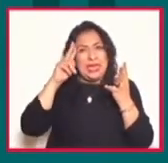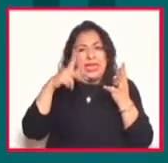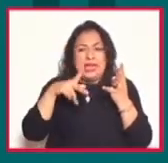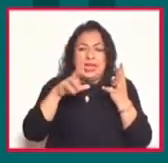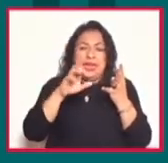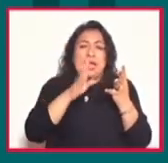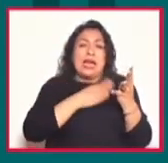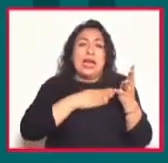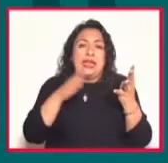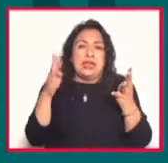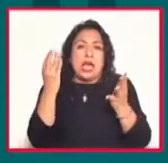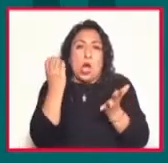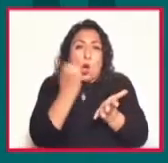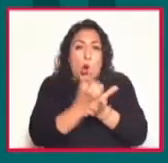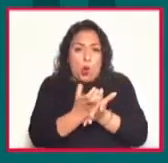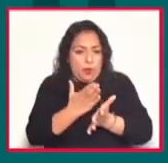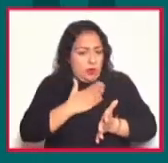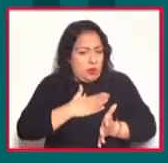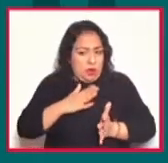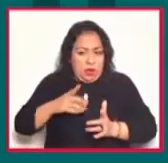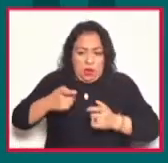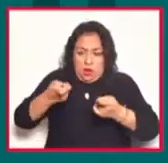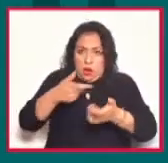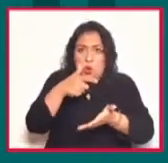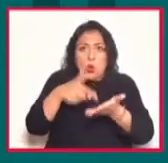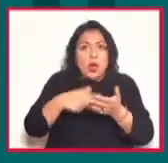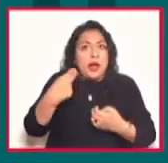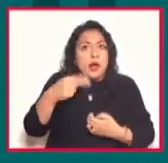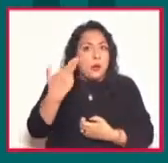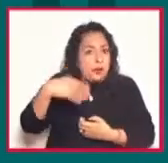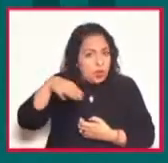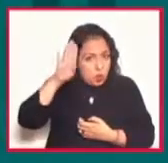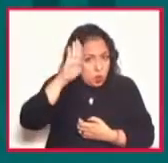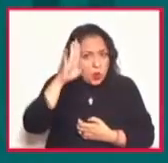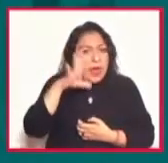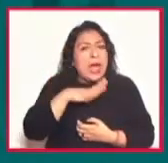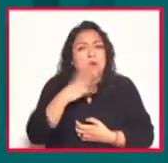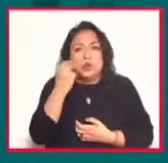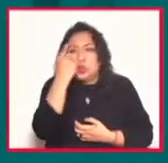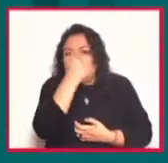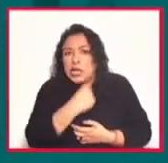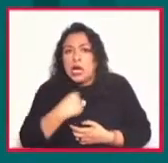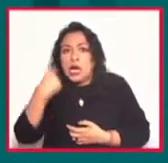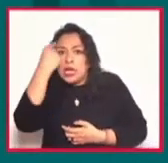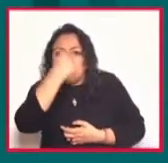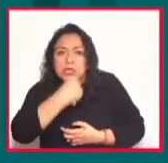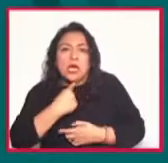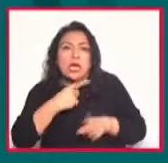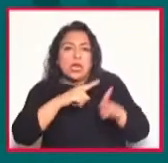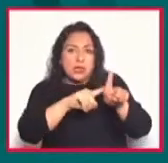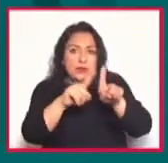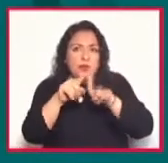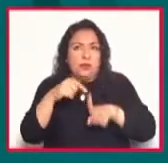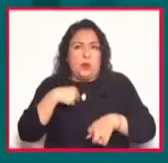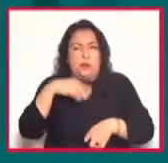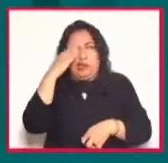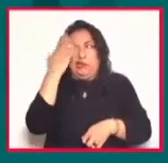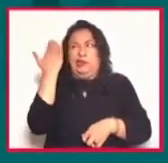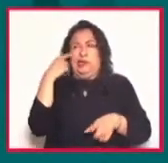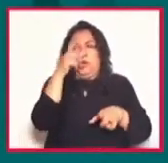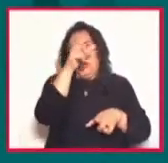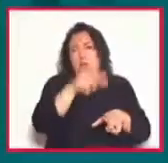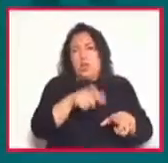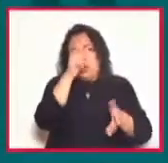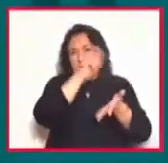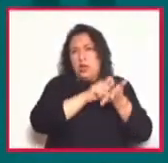de ese lugar, yo vengo de ese lugar que se llama Cuba y que tiene muchos rostros. Yo considero, y hace poco escribí una columna que se llama